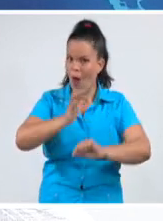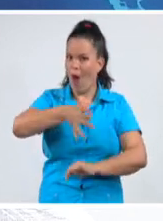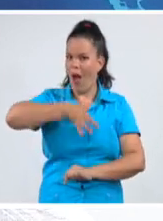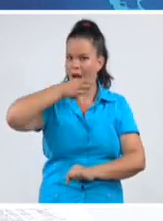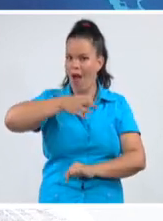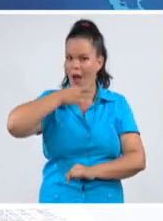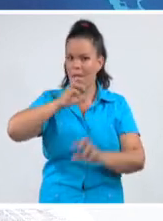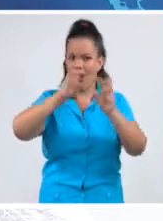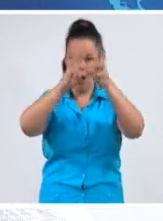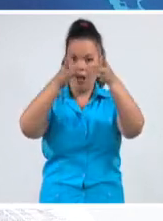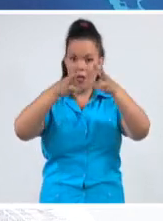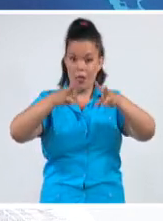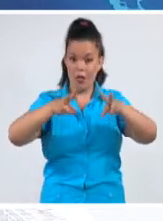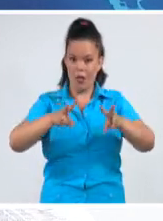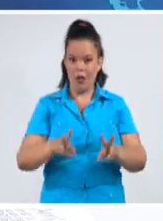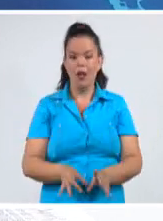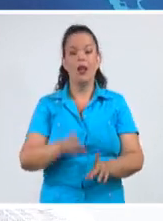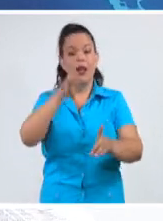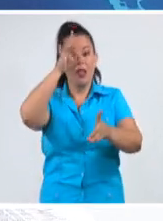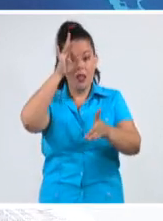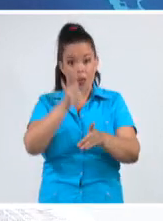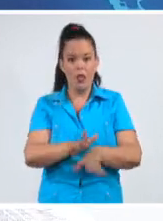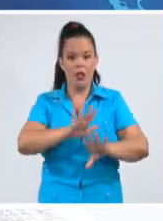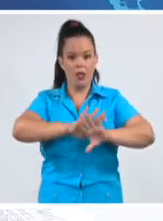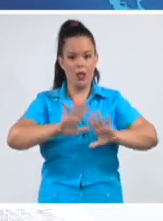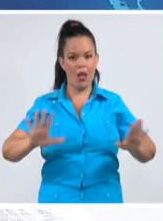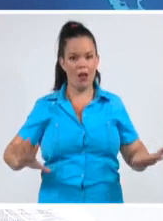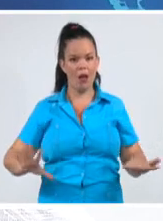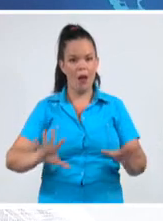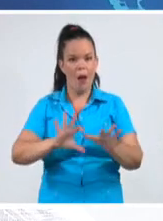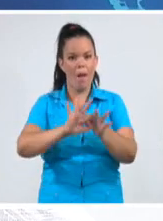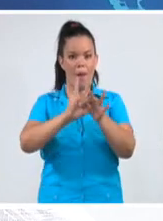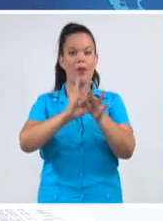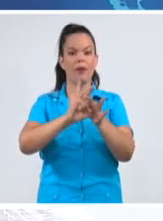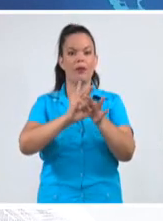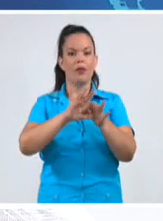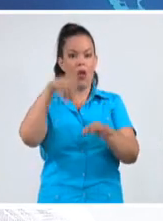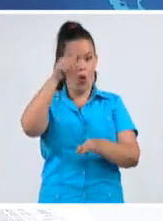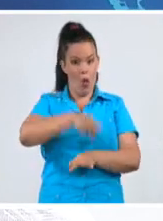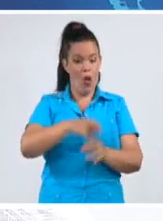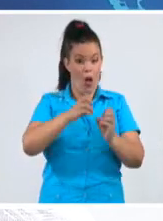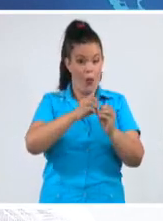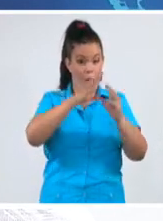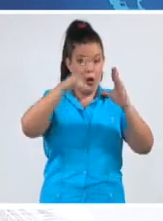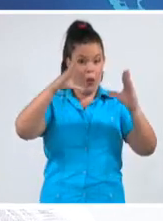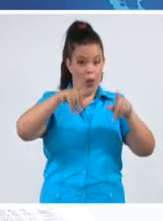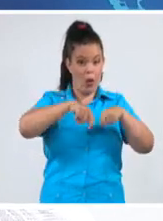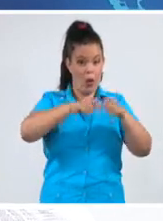con la entrada de Guiteras, todos los bloques térmicos que salieron por averías en la madrugada de este jueves estarían ya en línea.